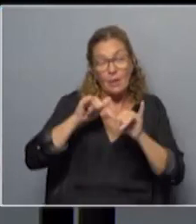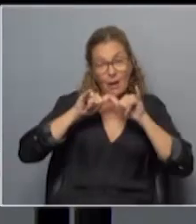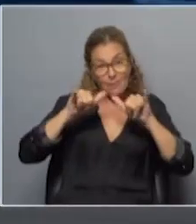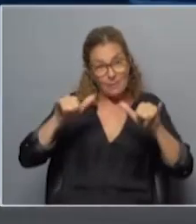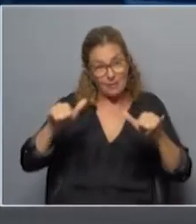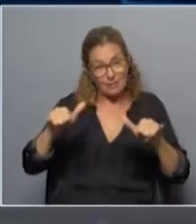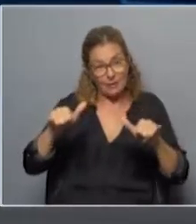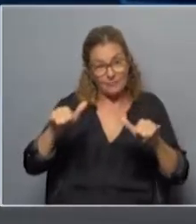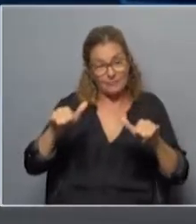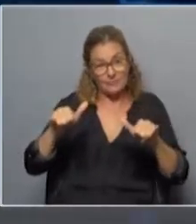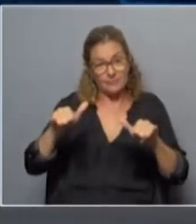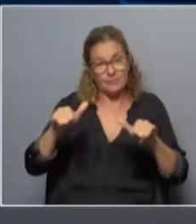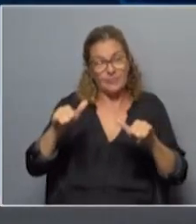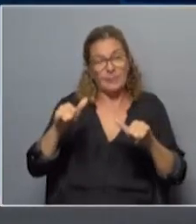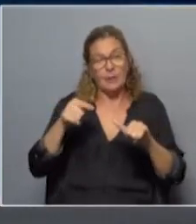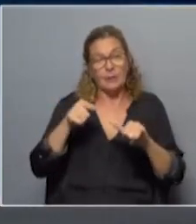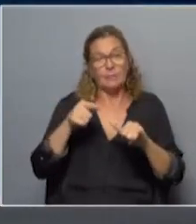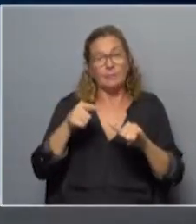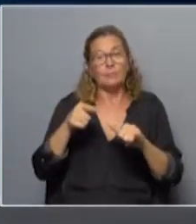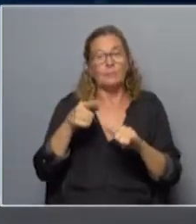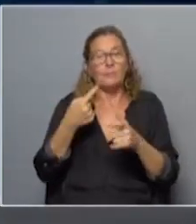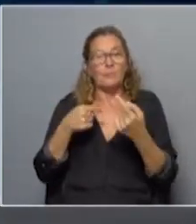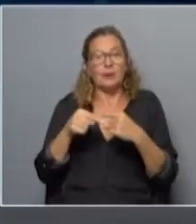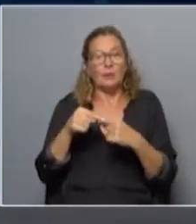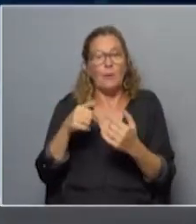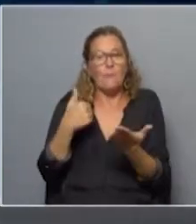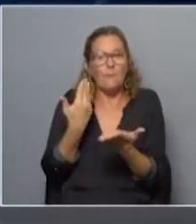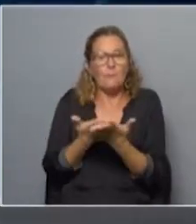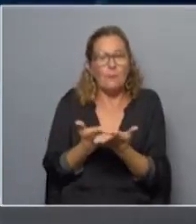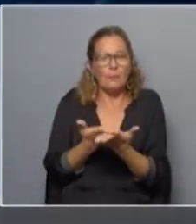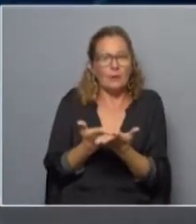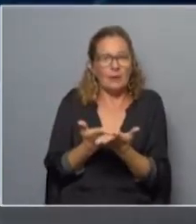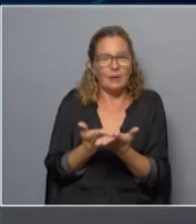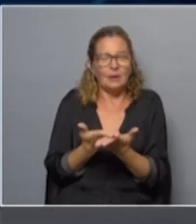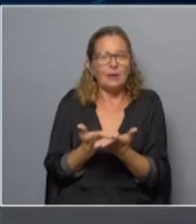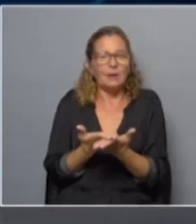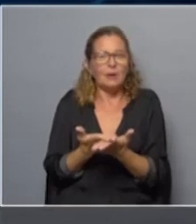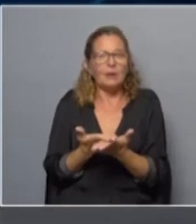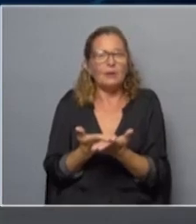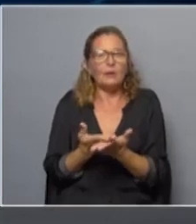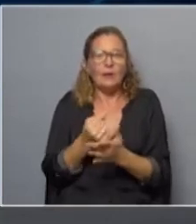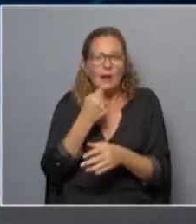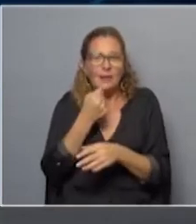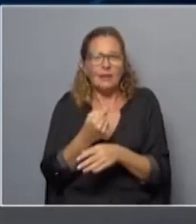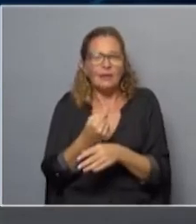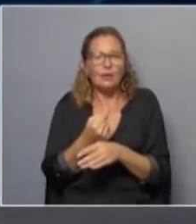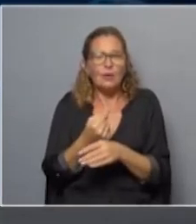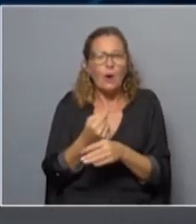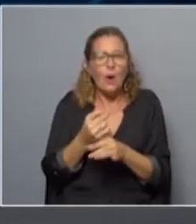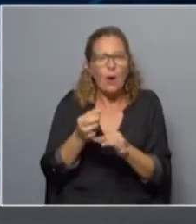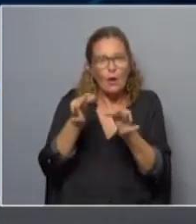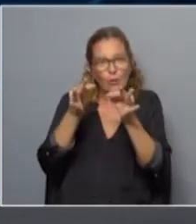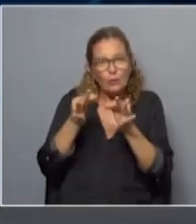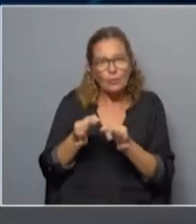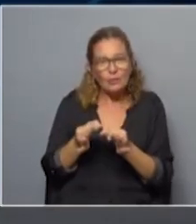Bien, yo propongo un ejercicio analítico. Proponer lo que se dijo discursivamente